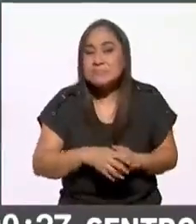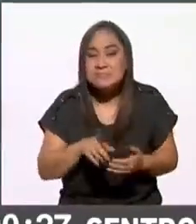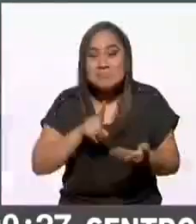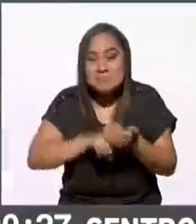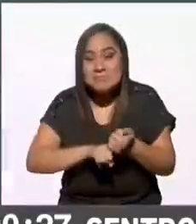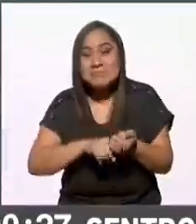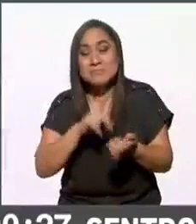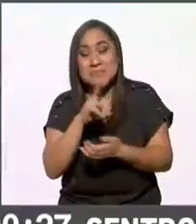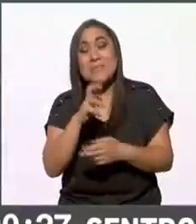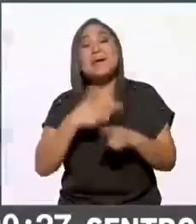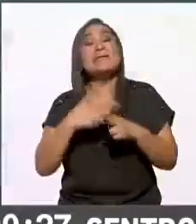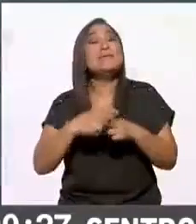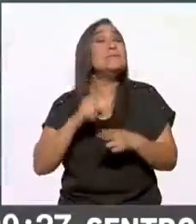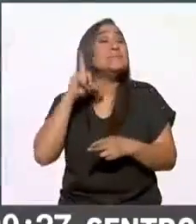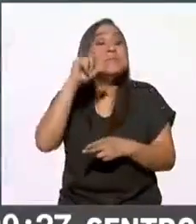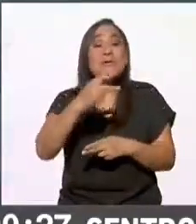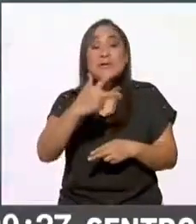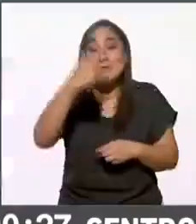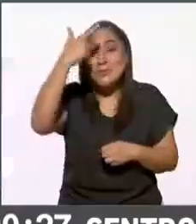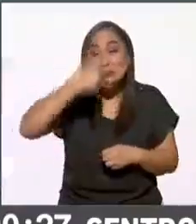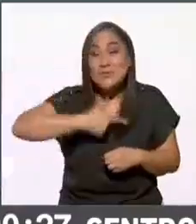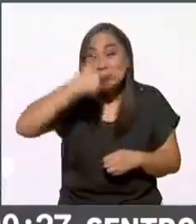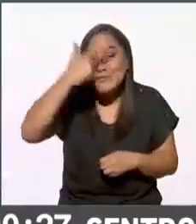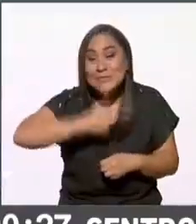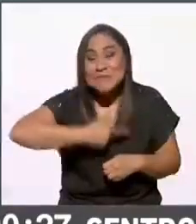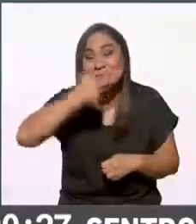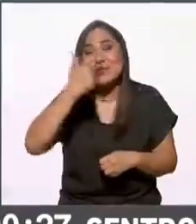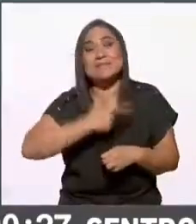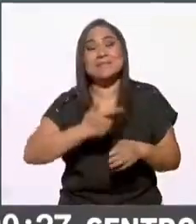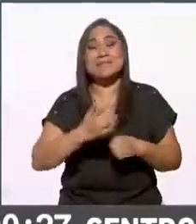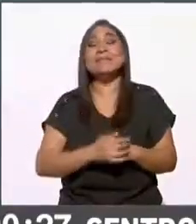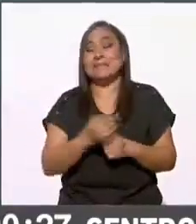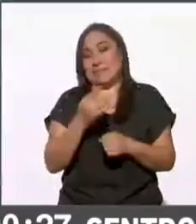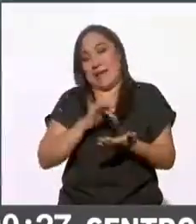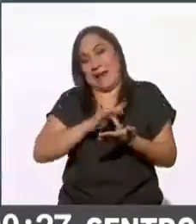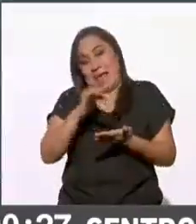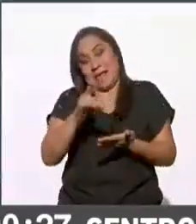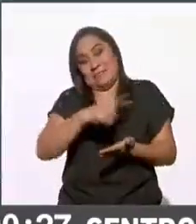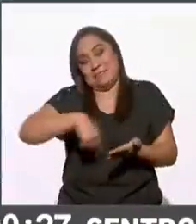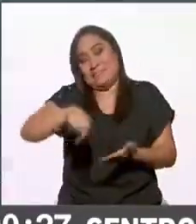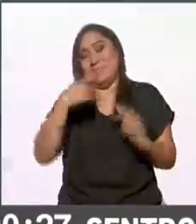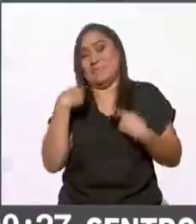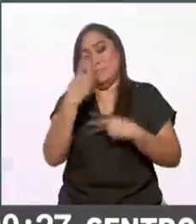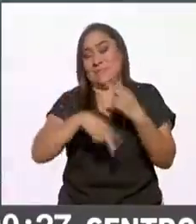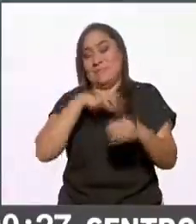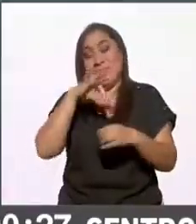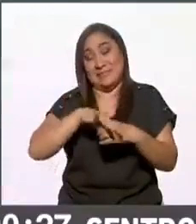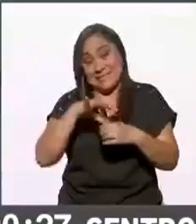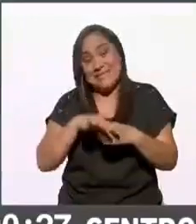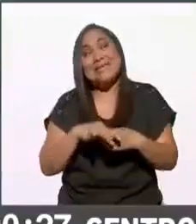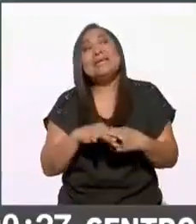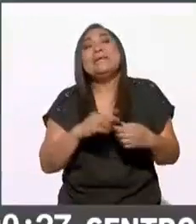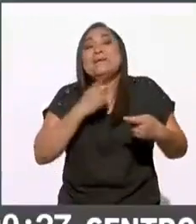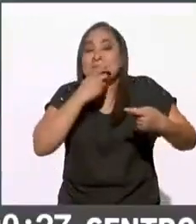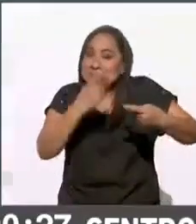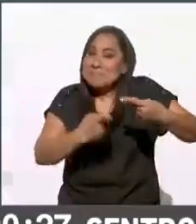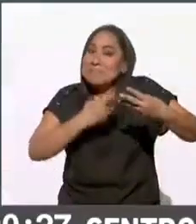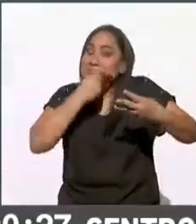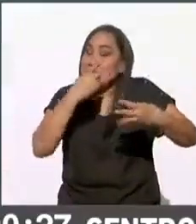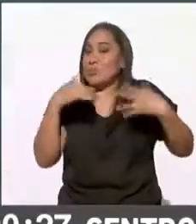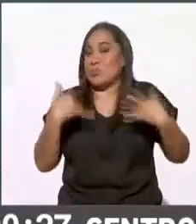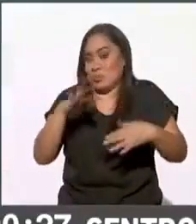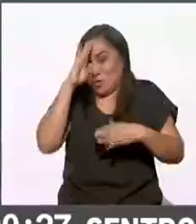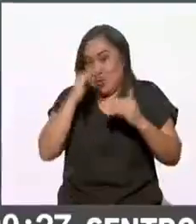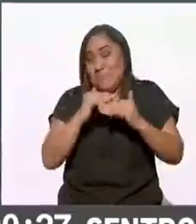del prep hasta mañana a las 8 de la noche con esta participación que creo que hay que subrayarla insistir en ella tendencias de